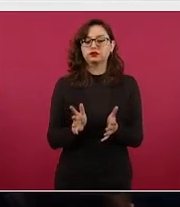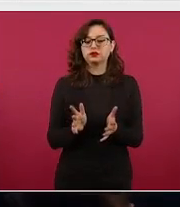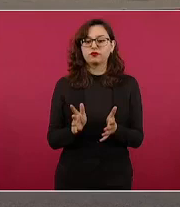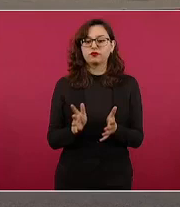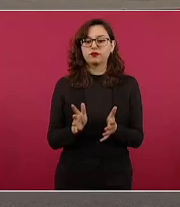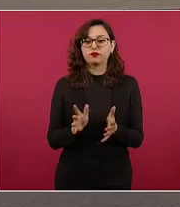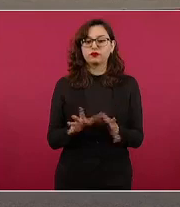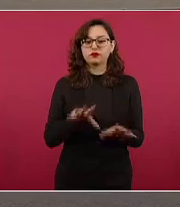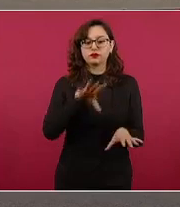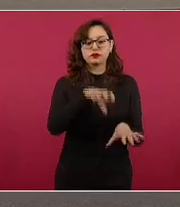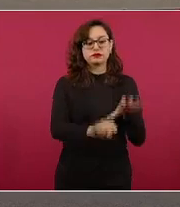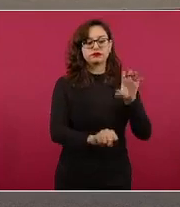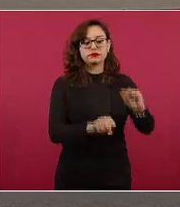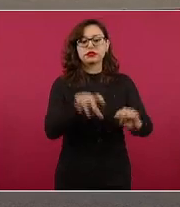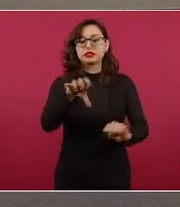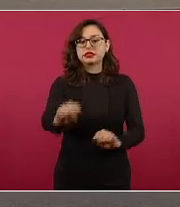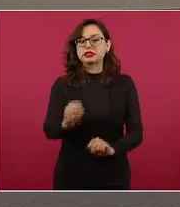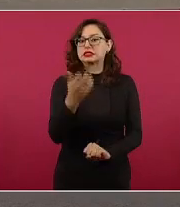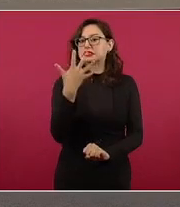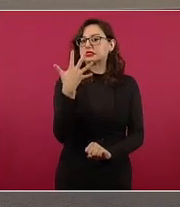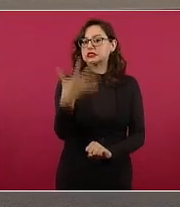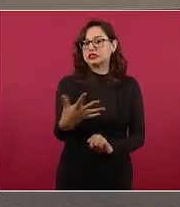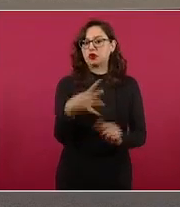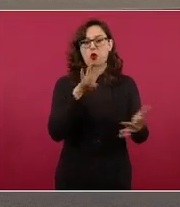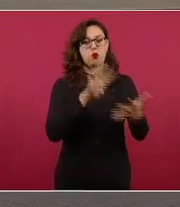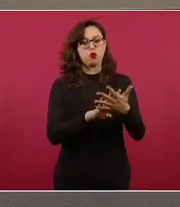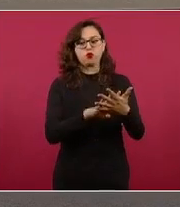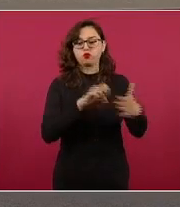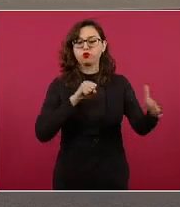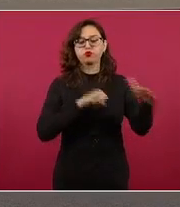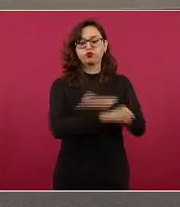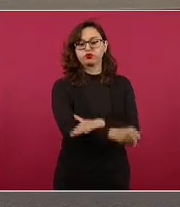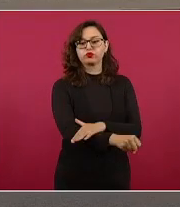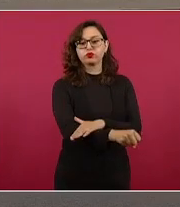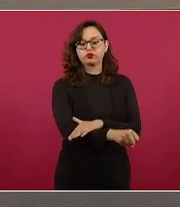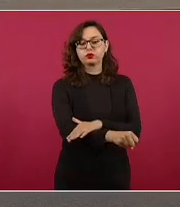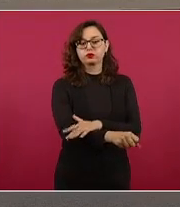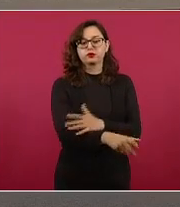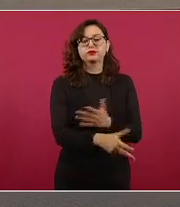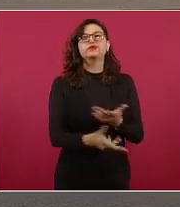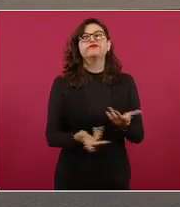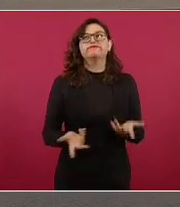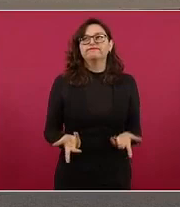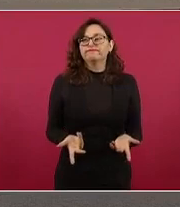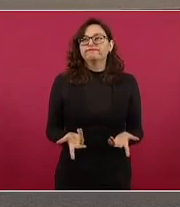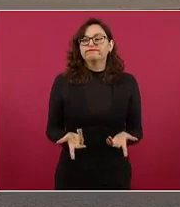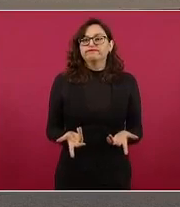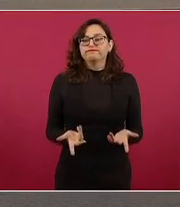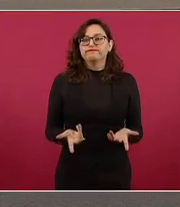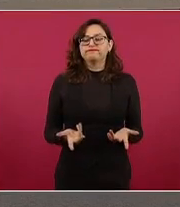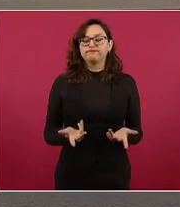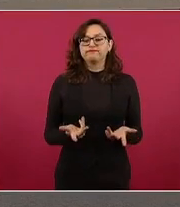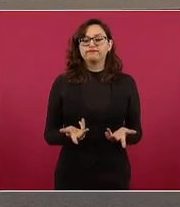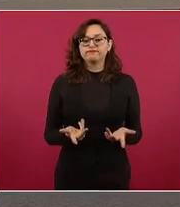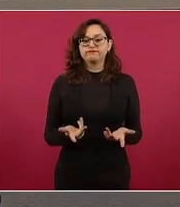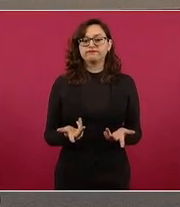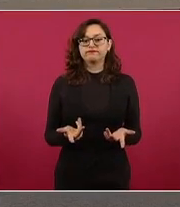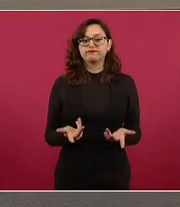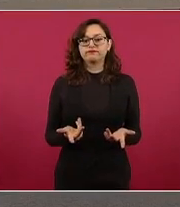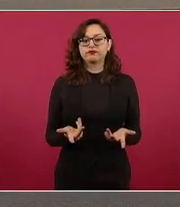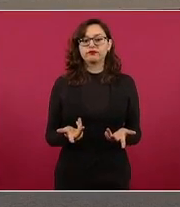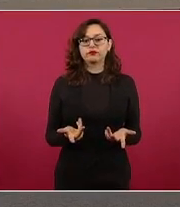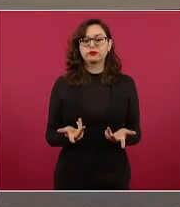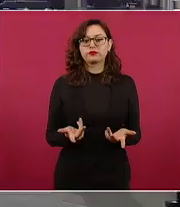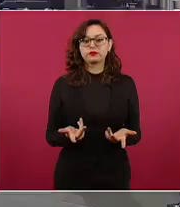cinco detenidos o sea no es